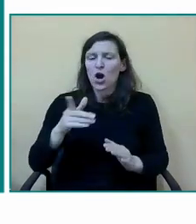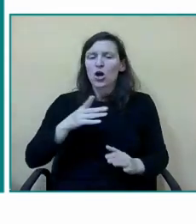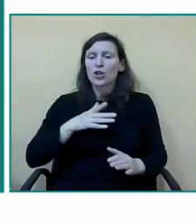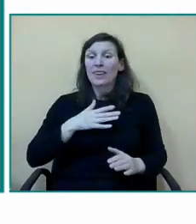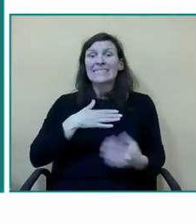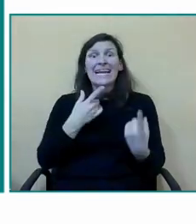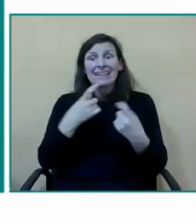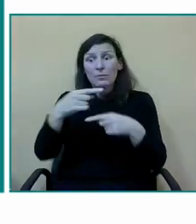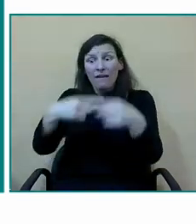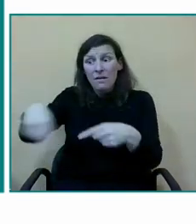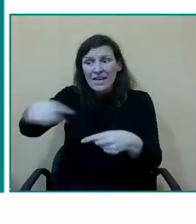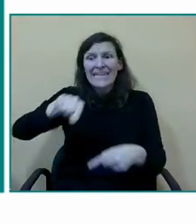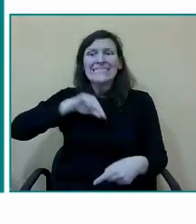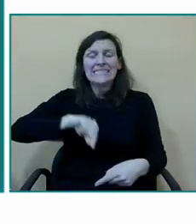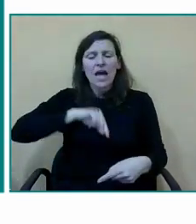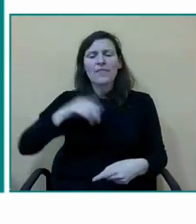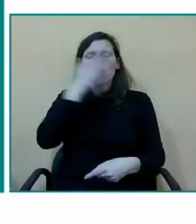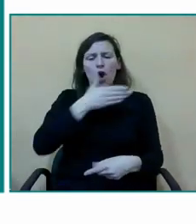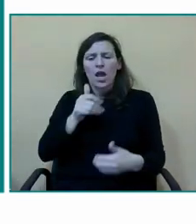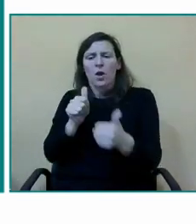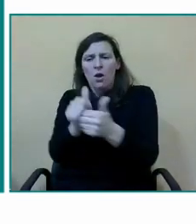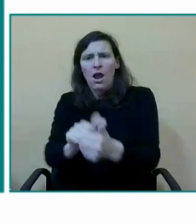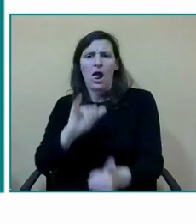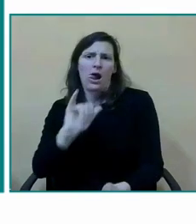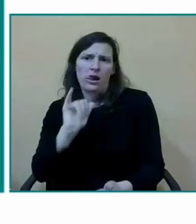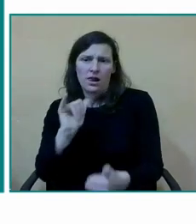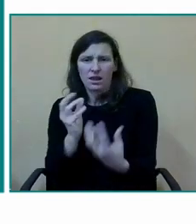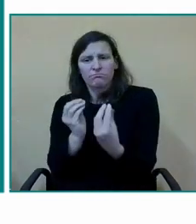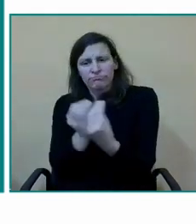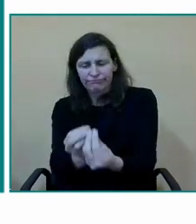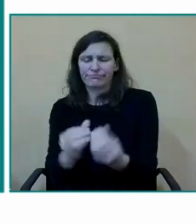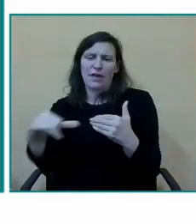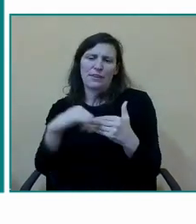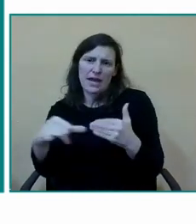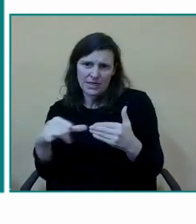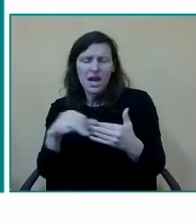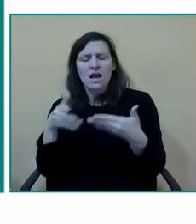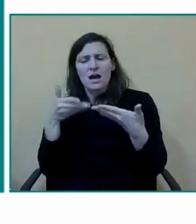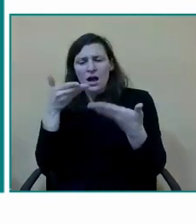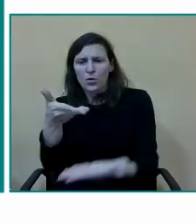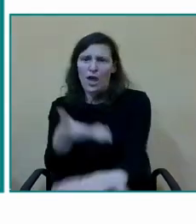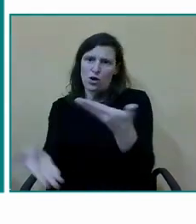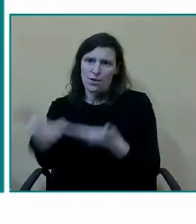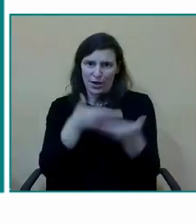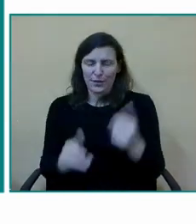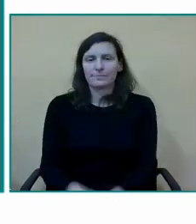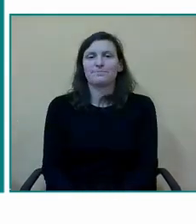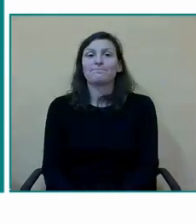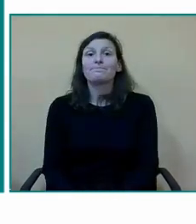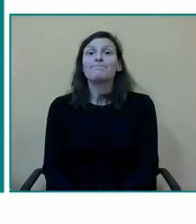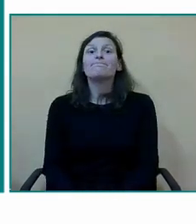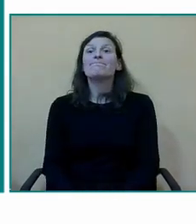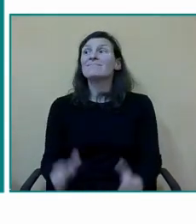guiarles y ayudarlos Pasado este periodo de adaptación de observación decimos que